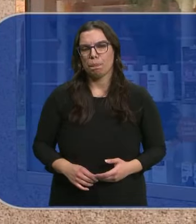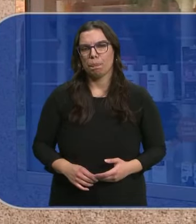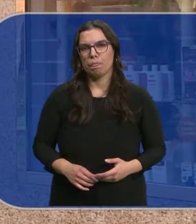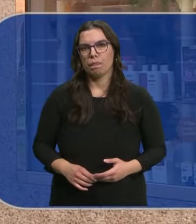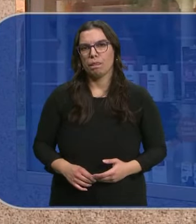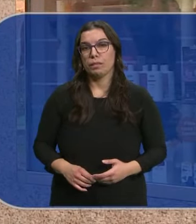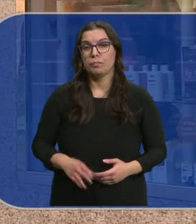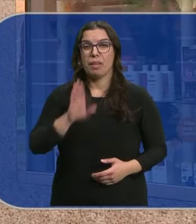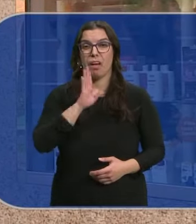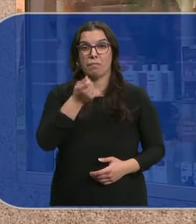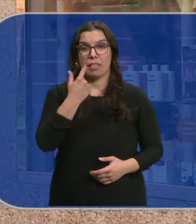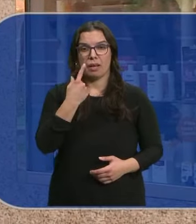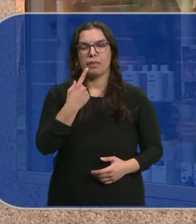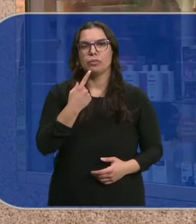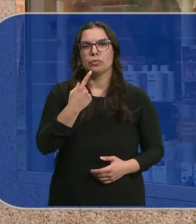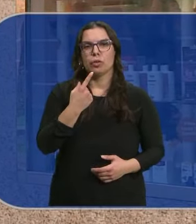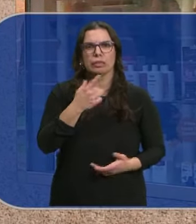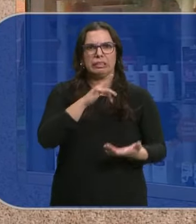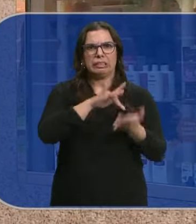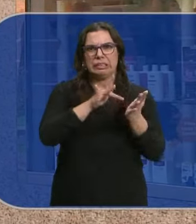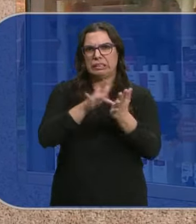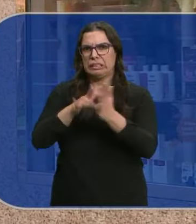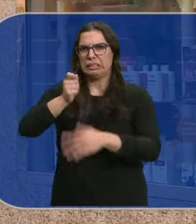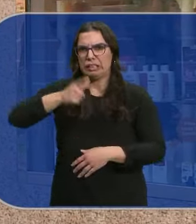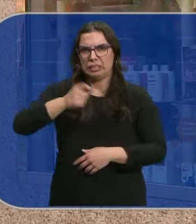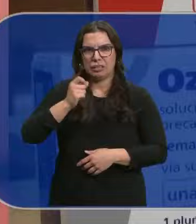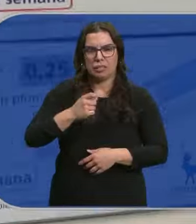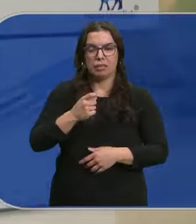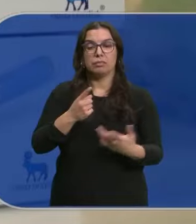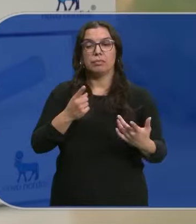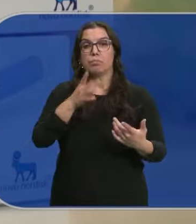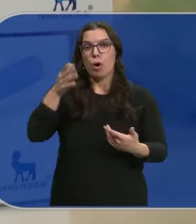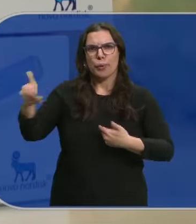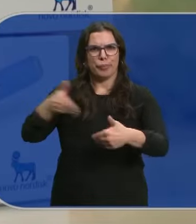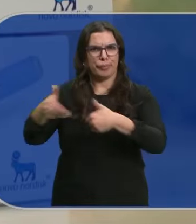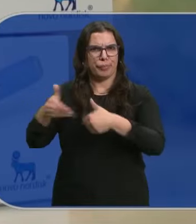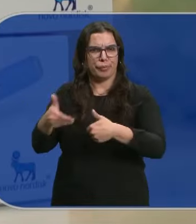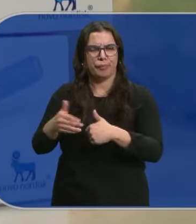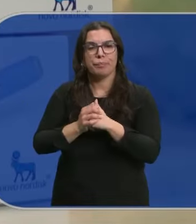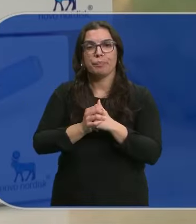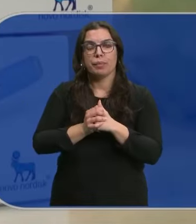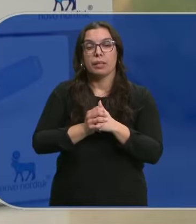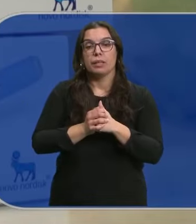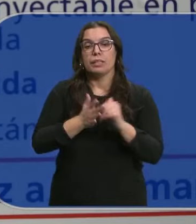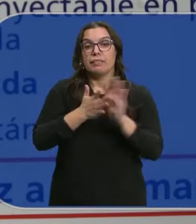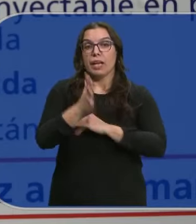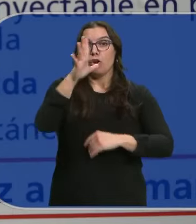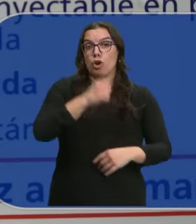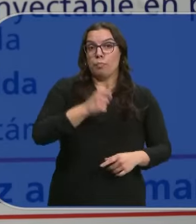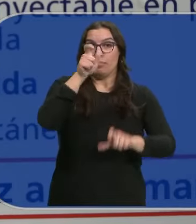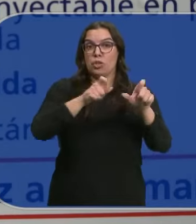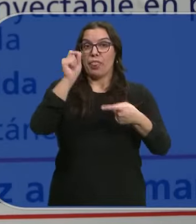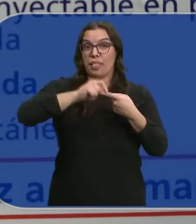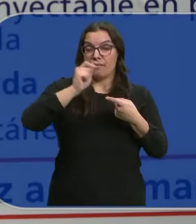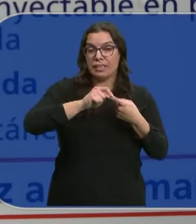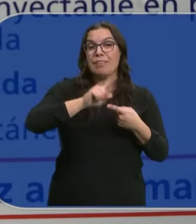El Ocempic Es uno de los diez medicamentos Que más escasean Y esto se debe en parte A la gran demanda Que hay de este fármaco Pues no solo lo adquieren Las personas